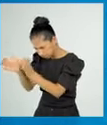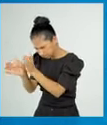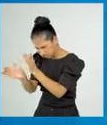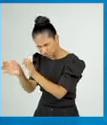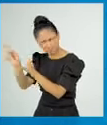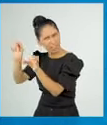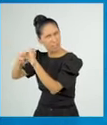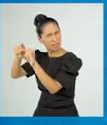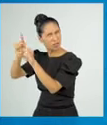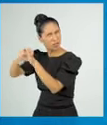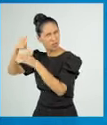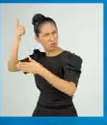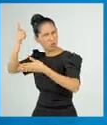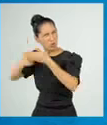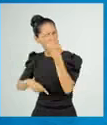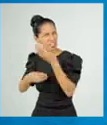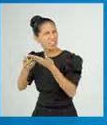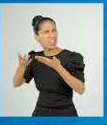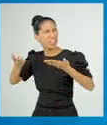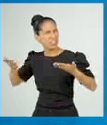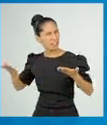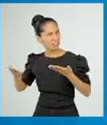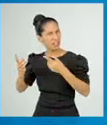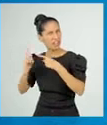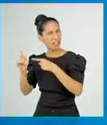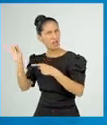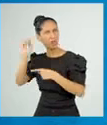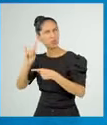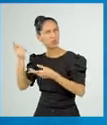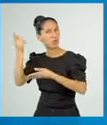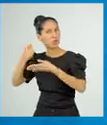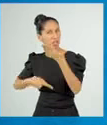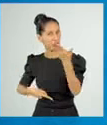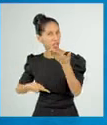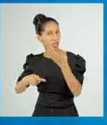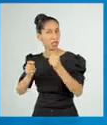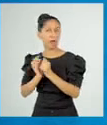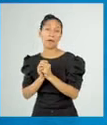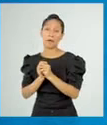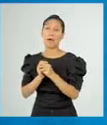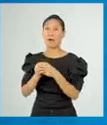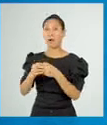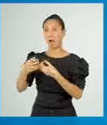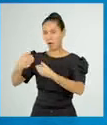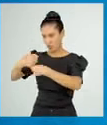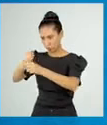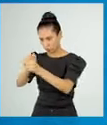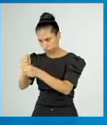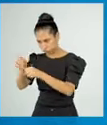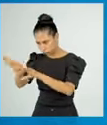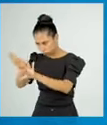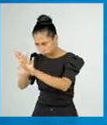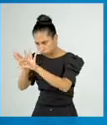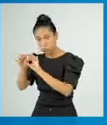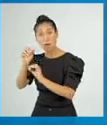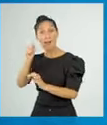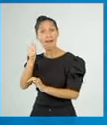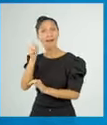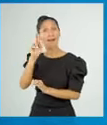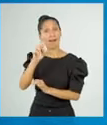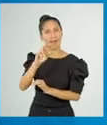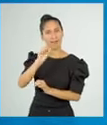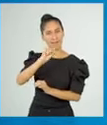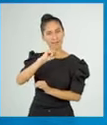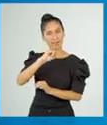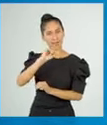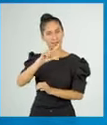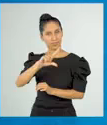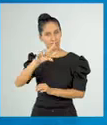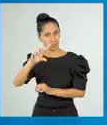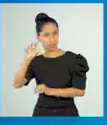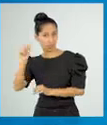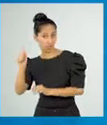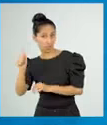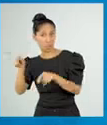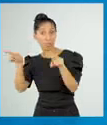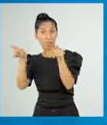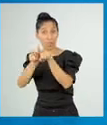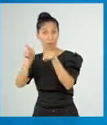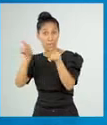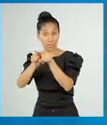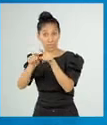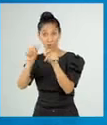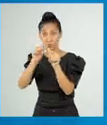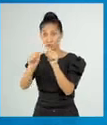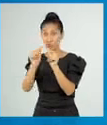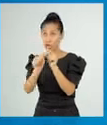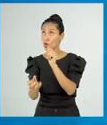texto. El material que utilizó para darle vida fue la arcilla. También indica que cogió una chispa de